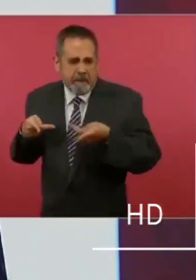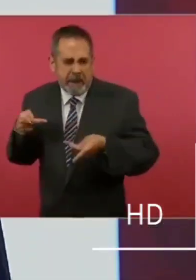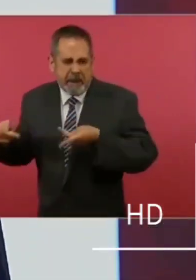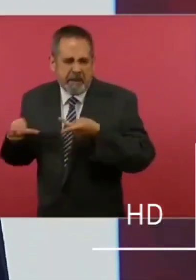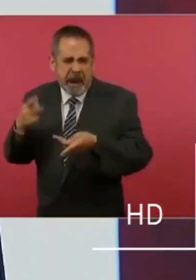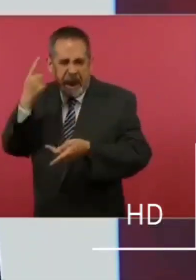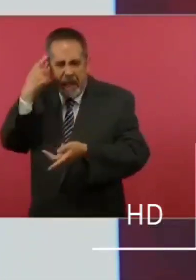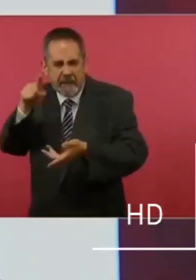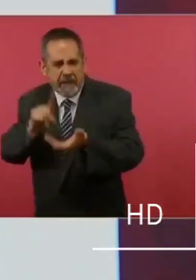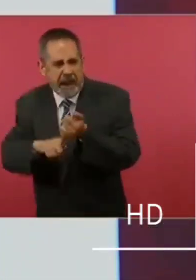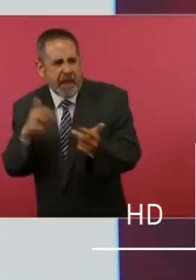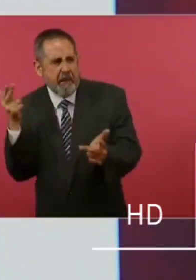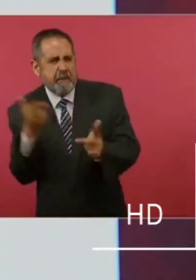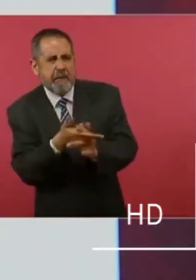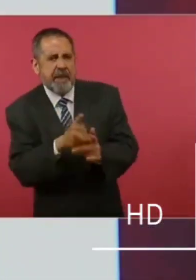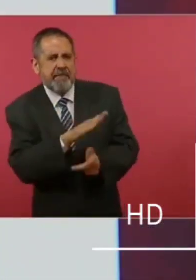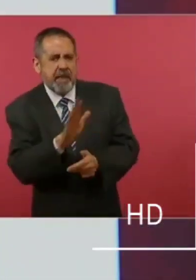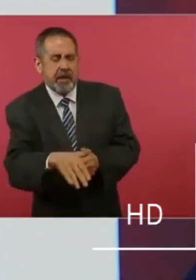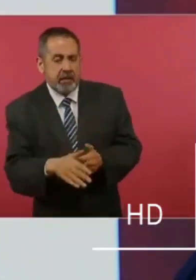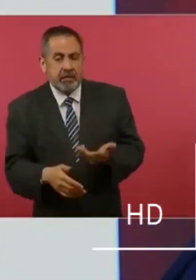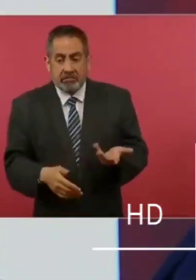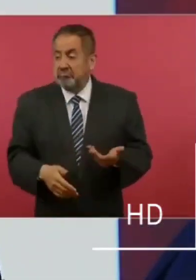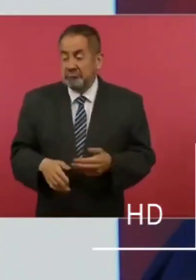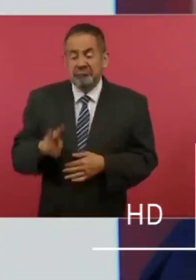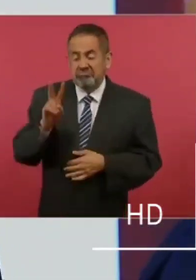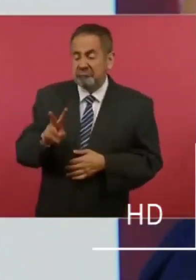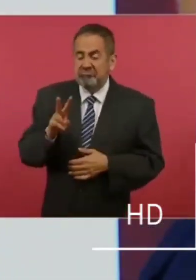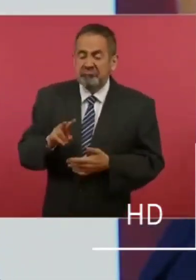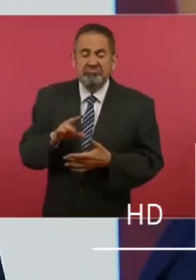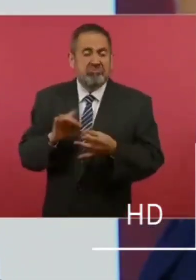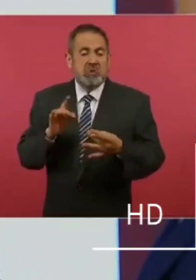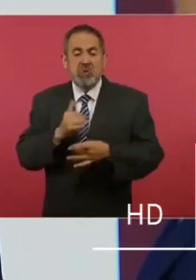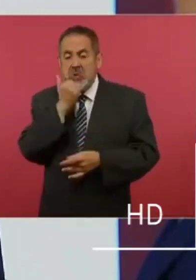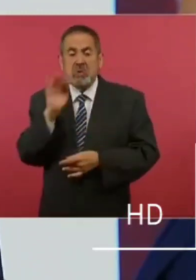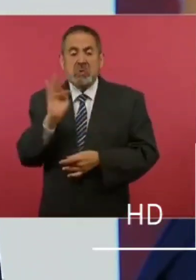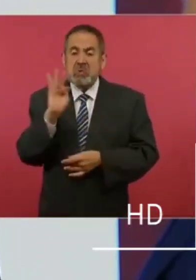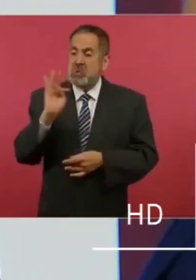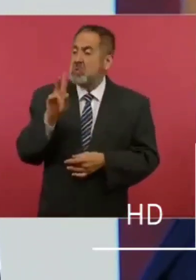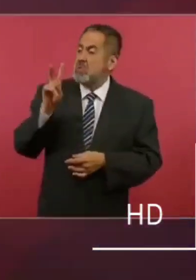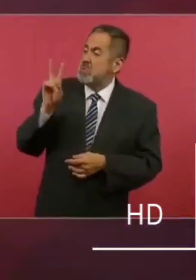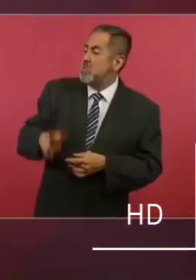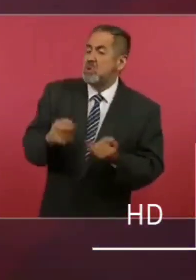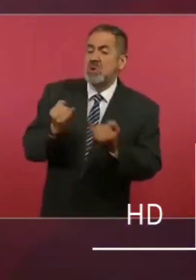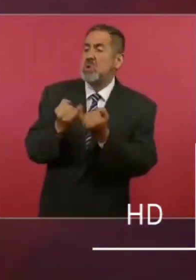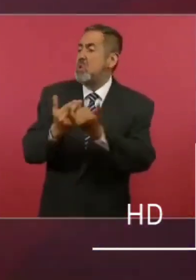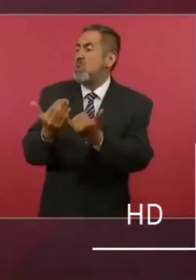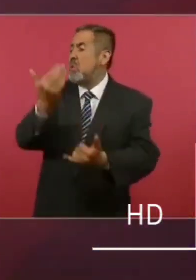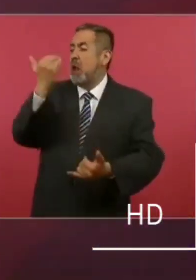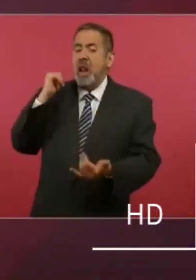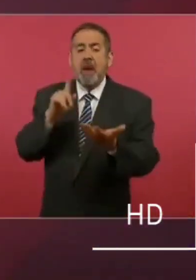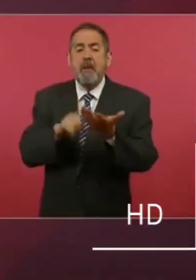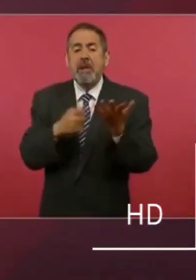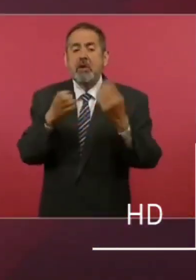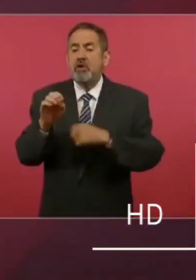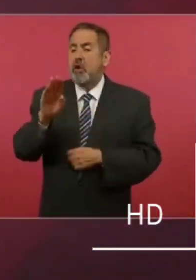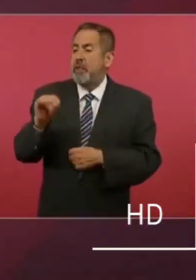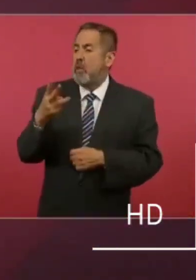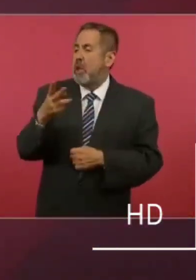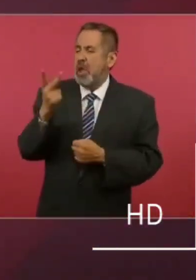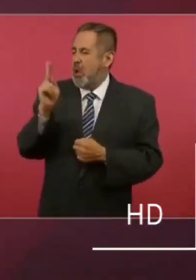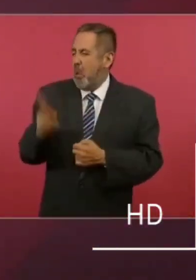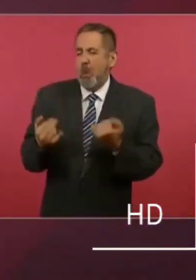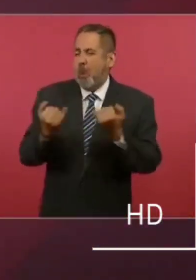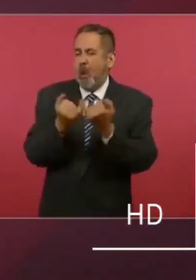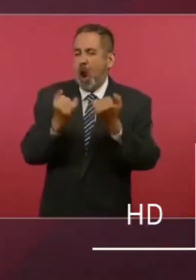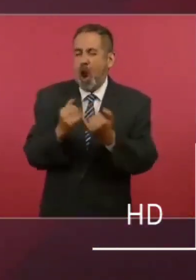magnicido, al asegurar que estaríamos frente a un riesgo de que ocurra lo mismo que en 1994 con el asesinato